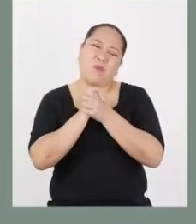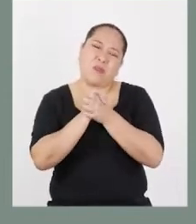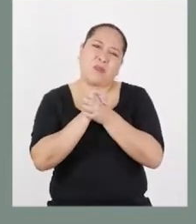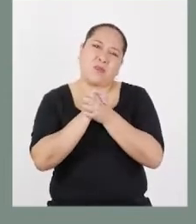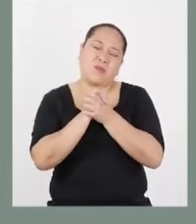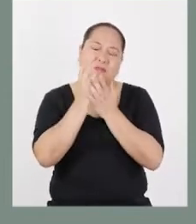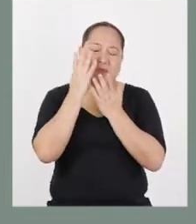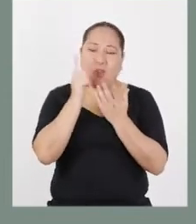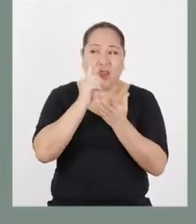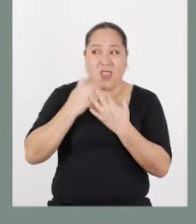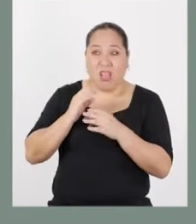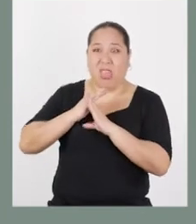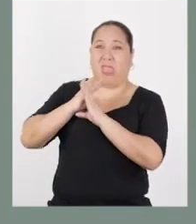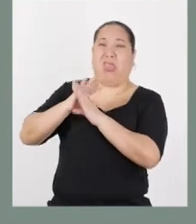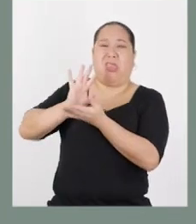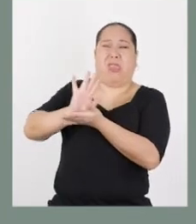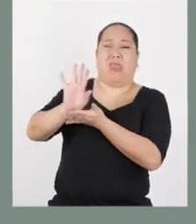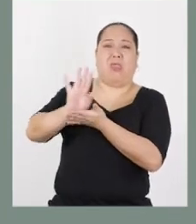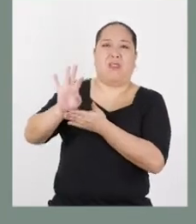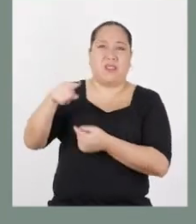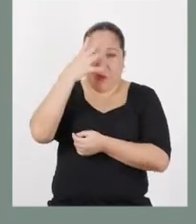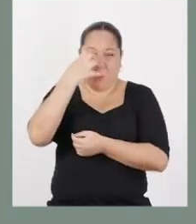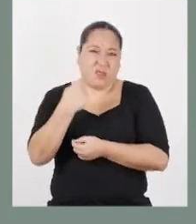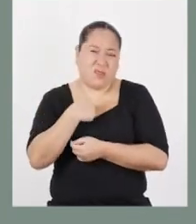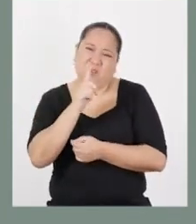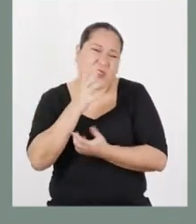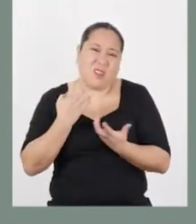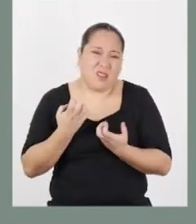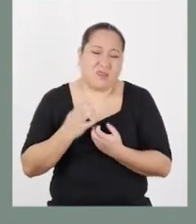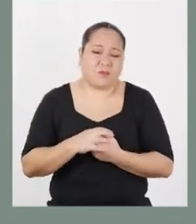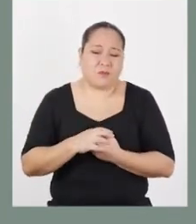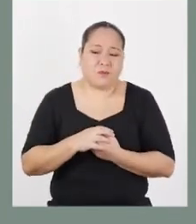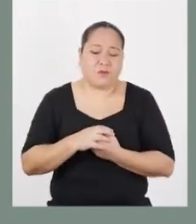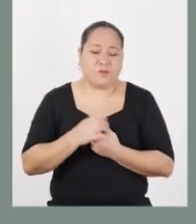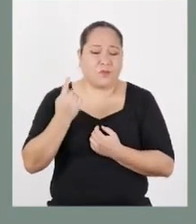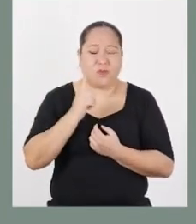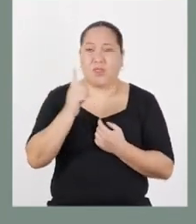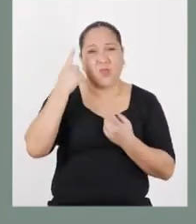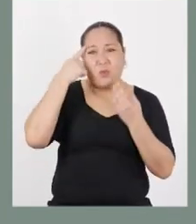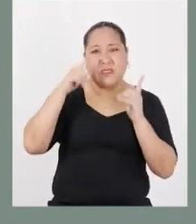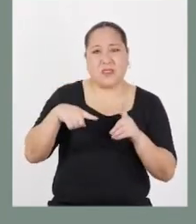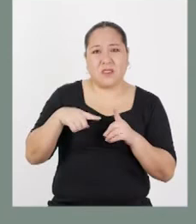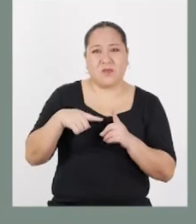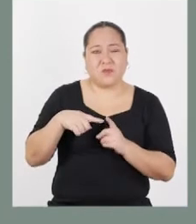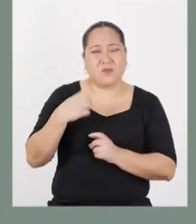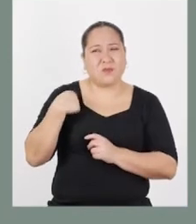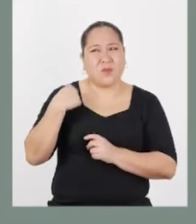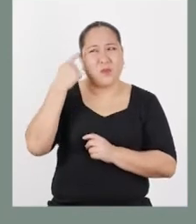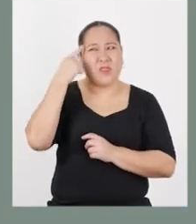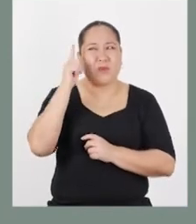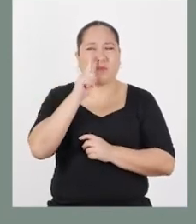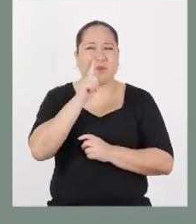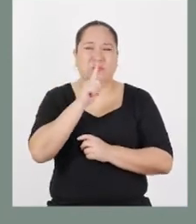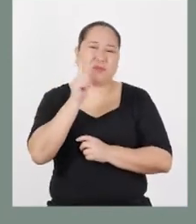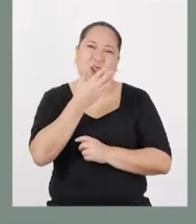no quiero que vaya a pensar que lo estoy rechazando. Y se vaya a molestar conmigo. Todavía no me ha decido. Algo me dice que